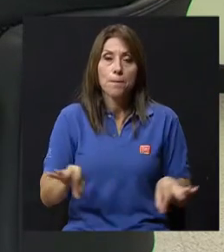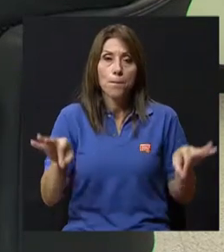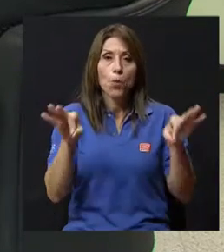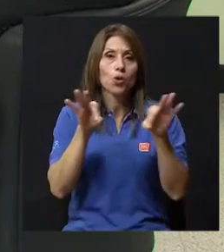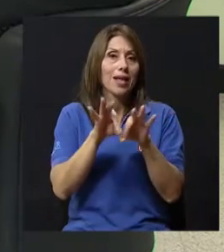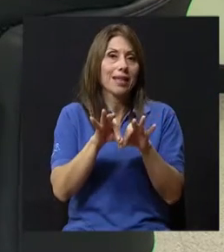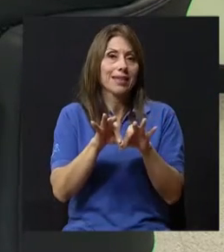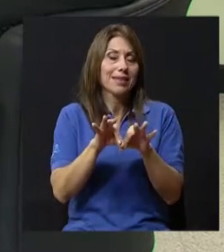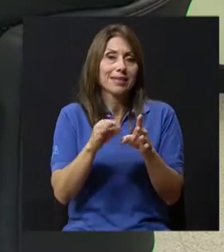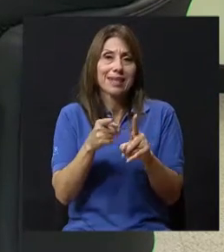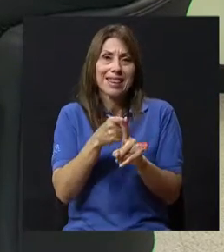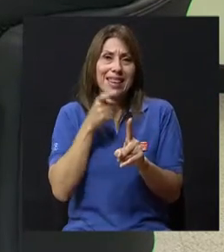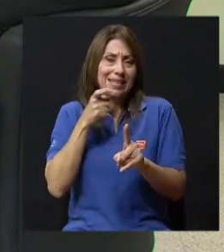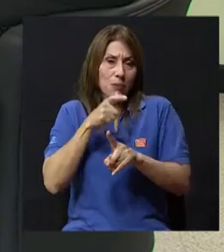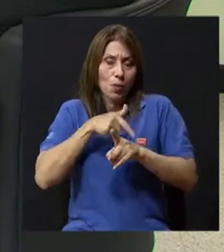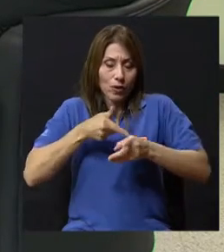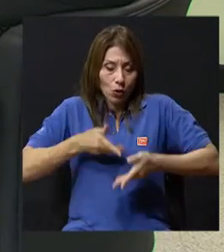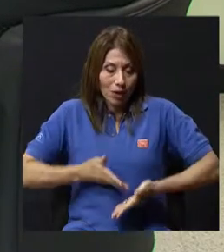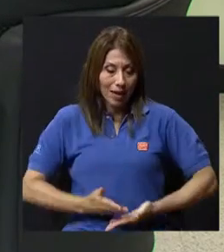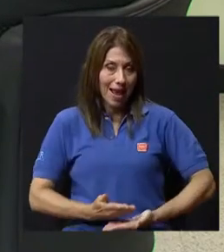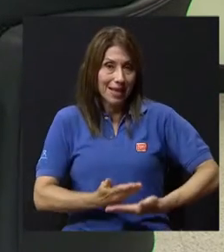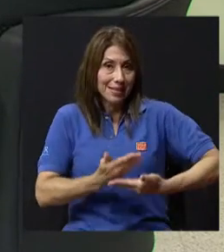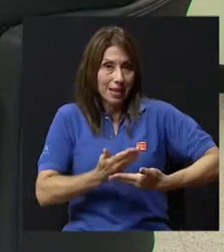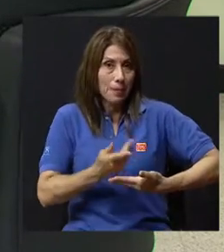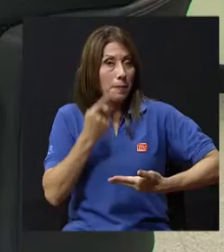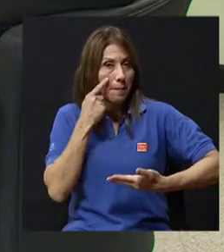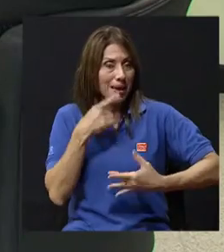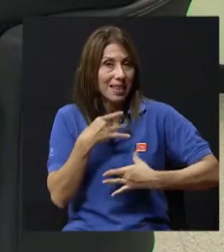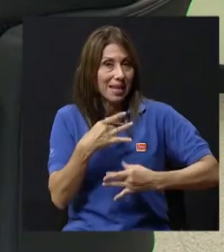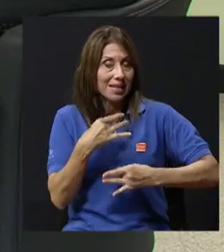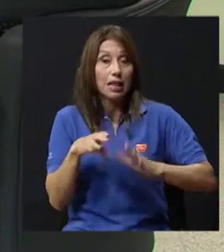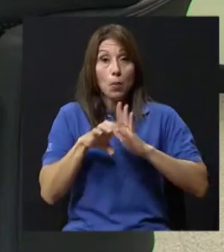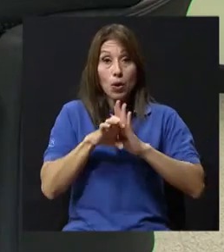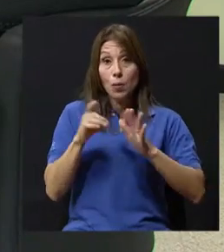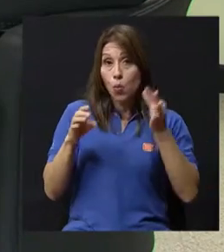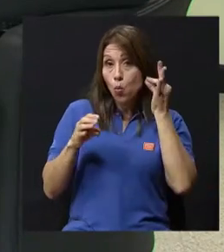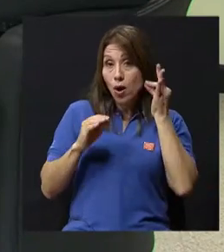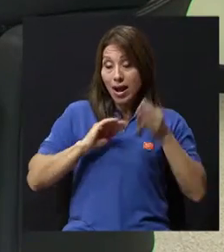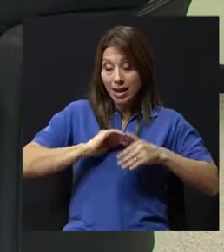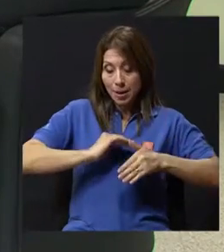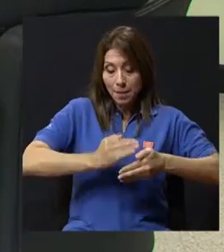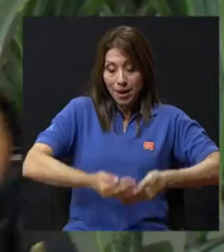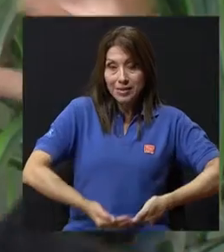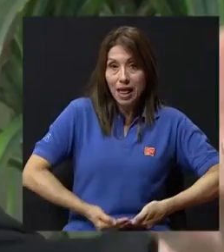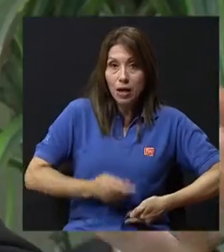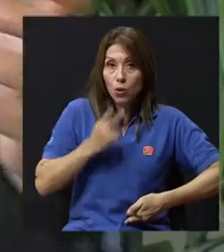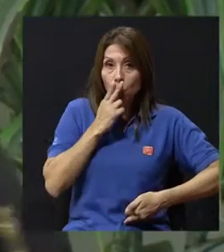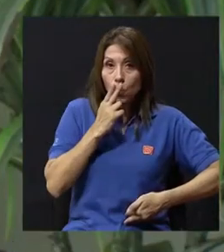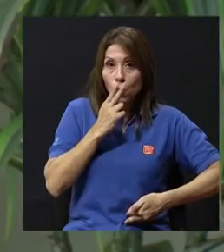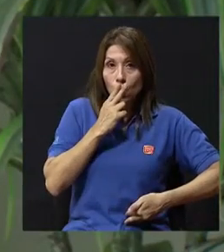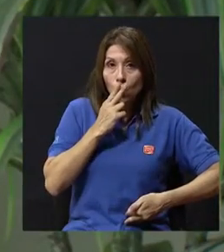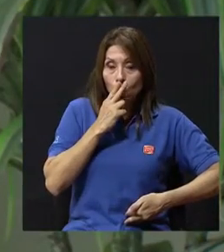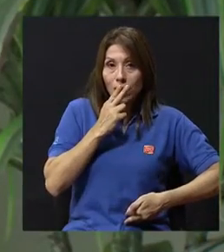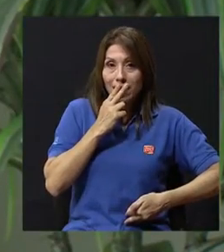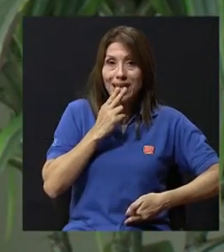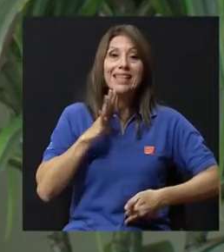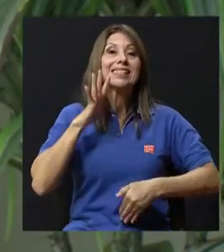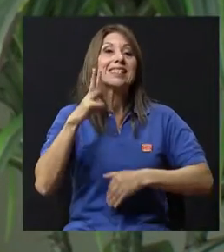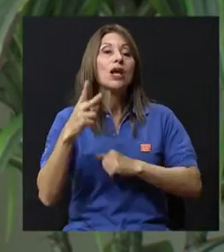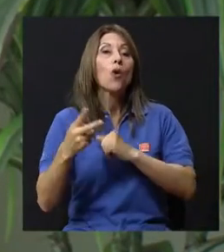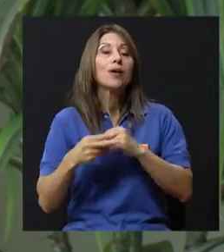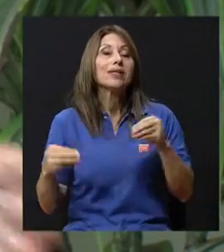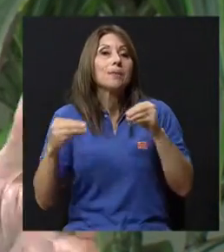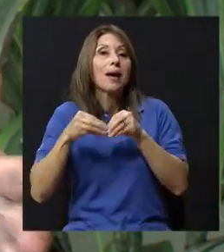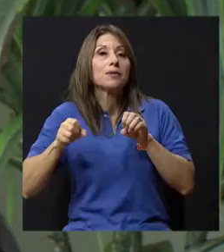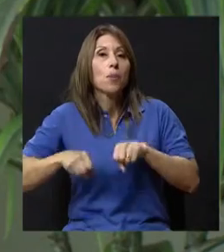van a ser casi que desde el nacimiento. Por ejemplo, ven ustedes qué interesante, una madre que fuma en el embarazo tiene 5 veces más posibilidad de tener un niño